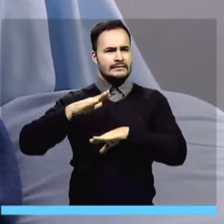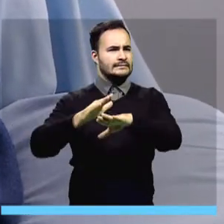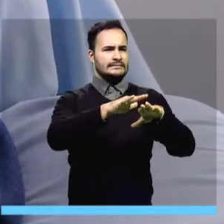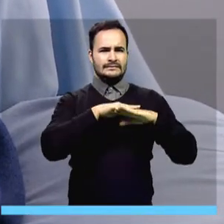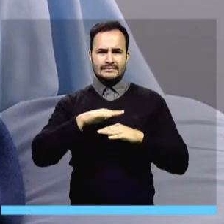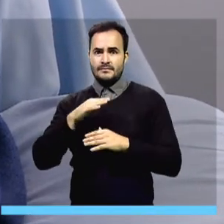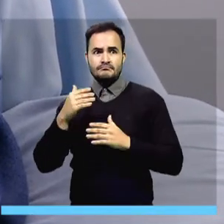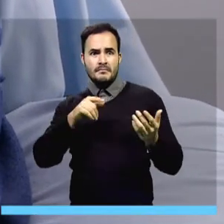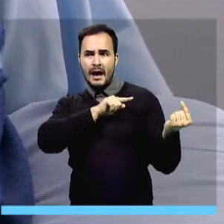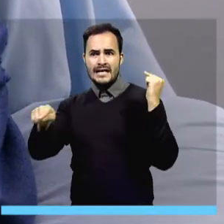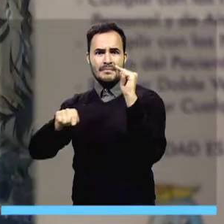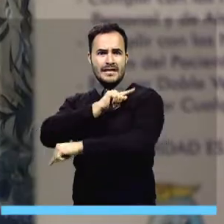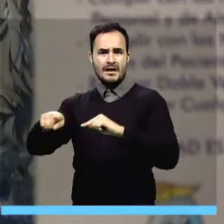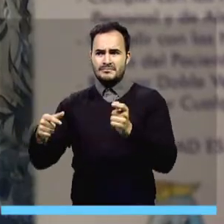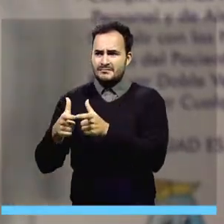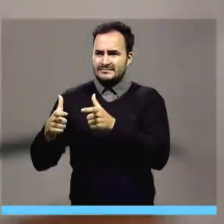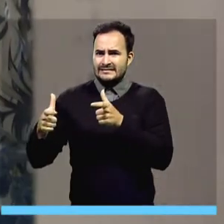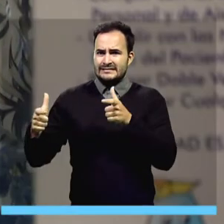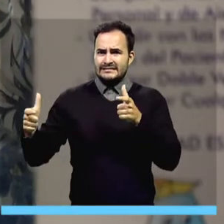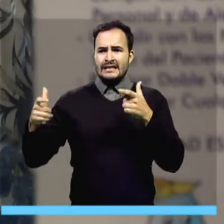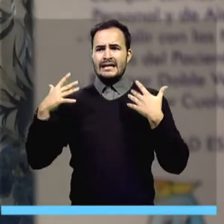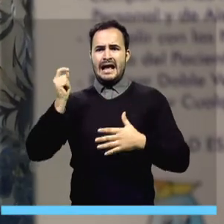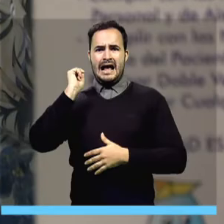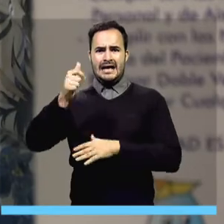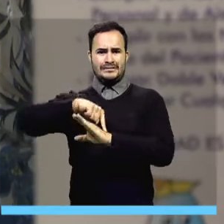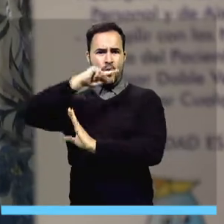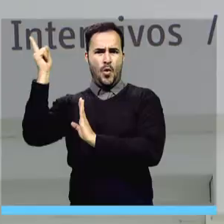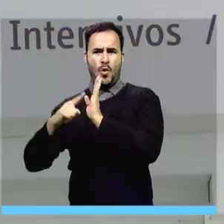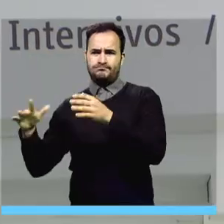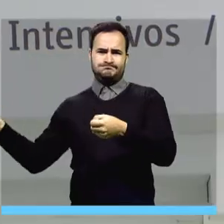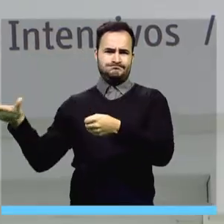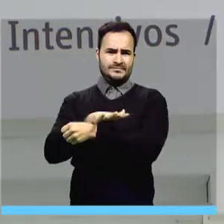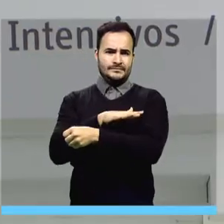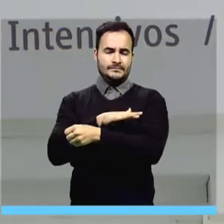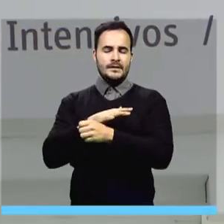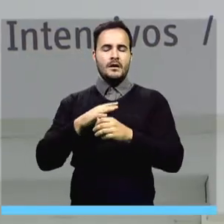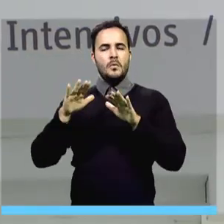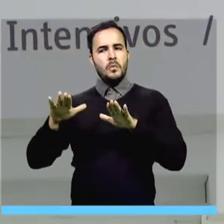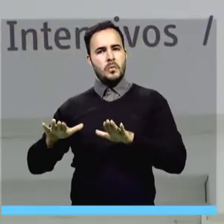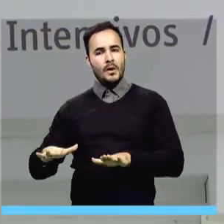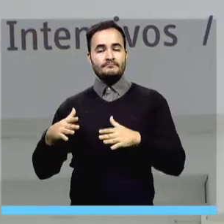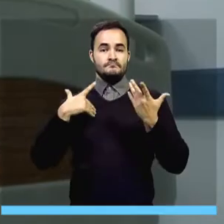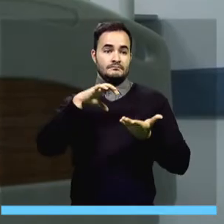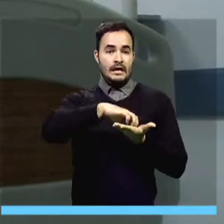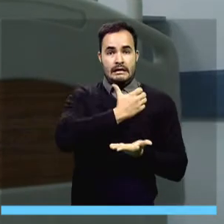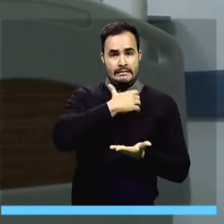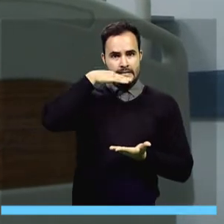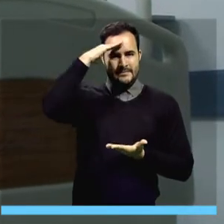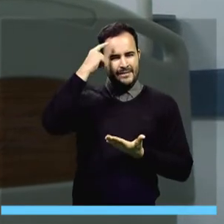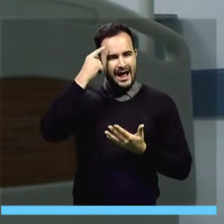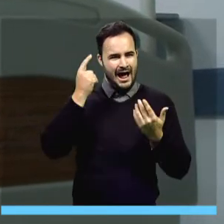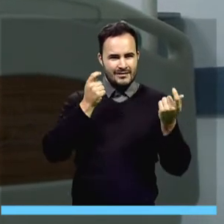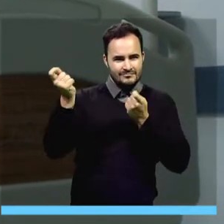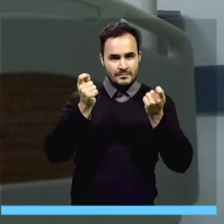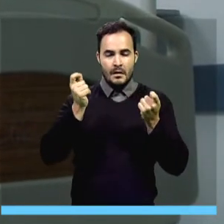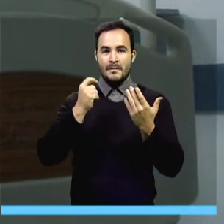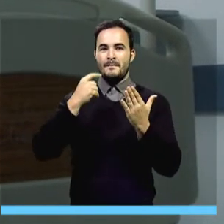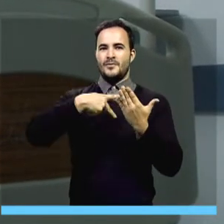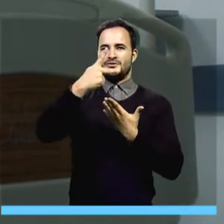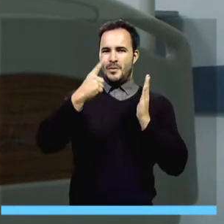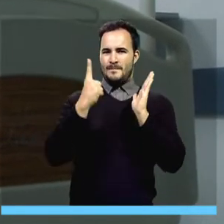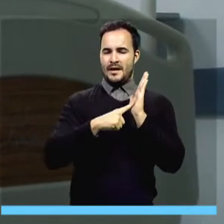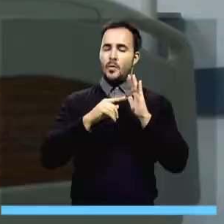alta ocupación de camas UCI en la ciudad. Sin embargo, el trabajo que viene adelantando la administración con el Plan 1000